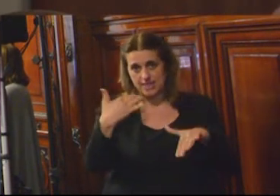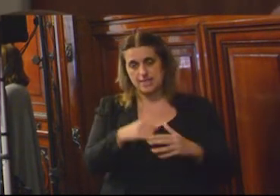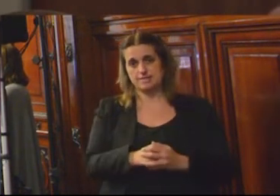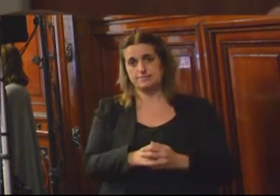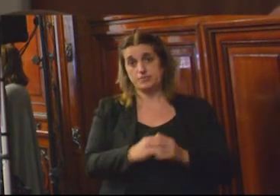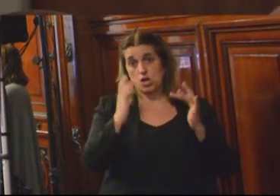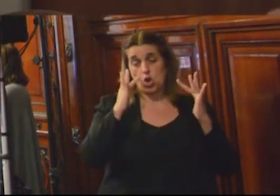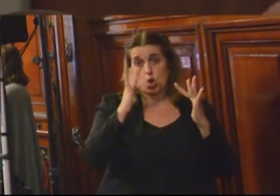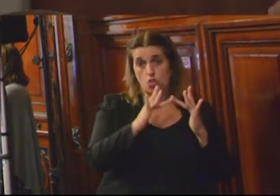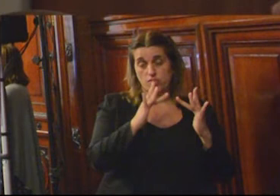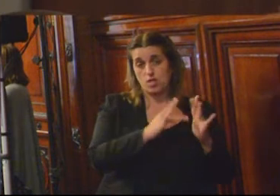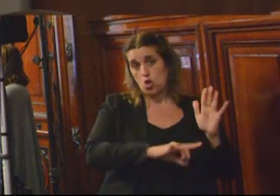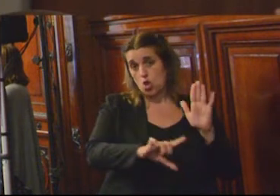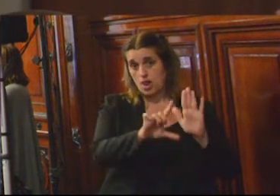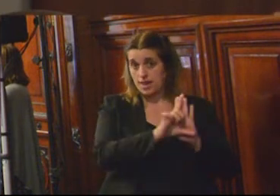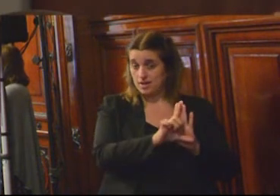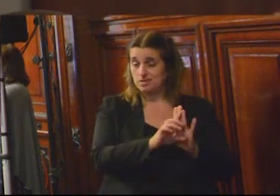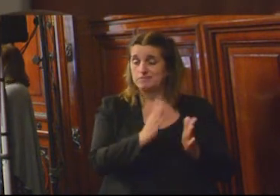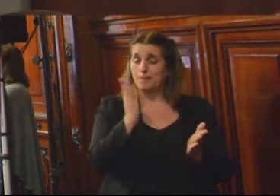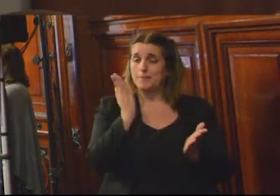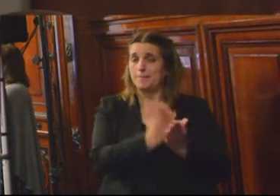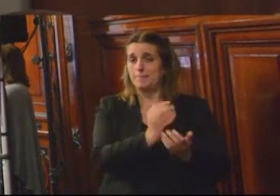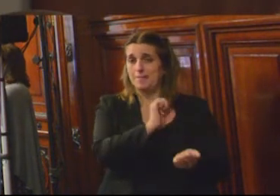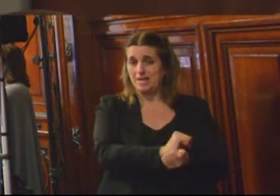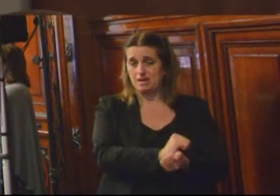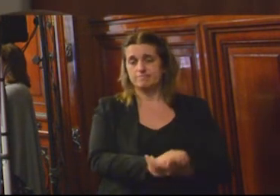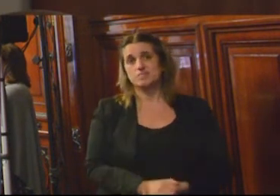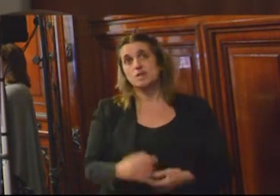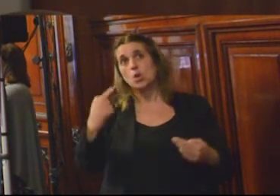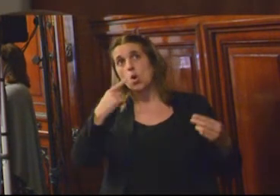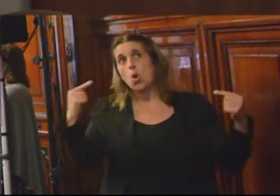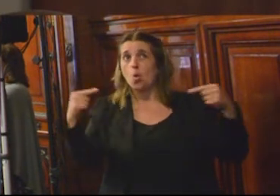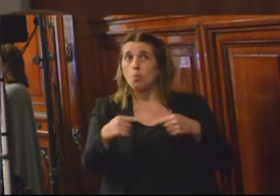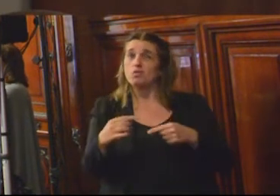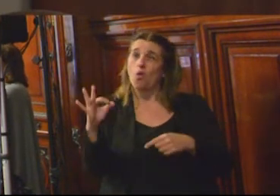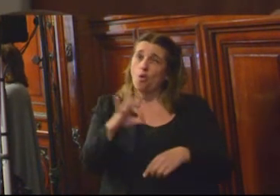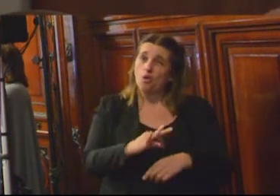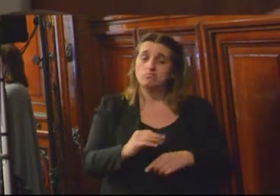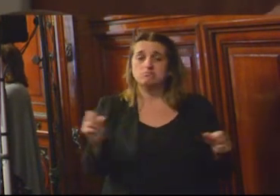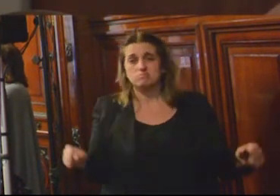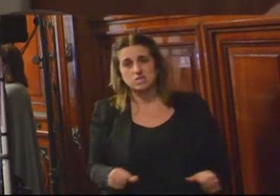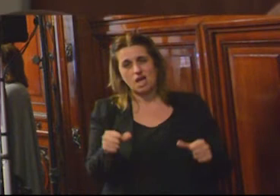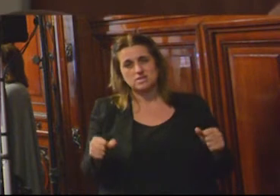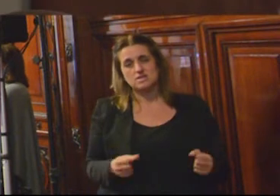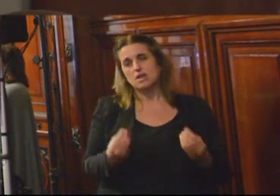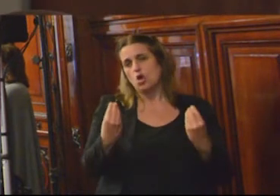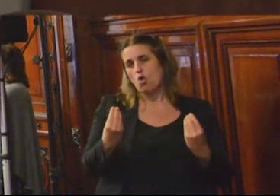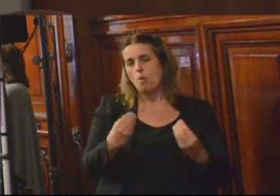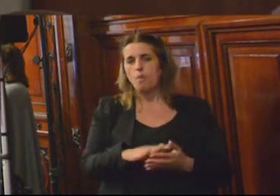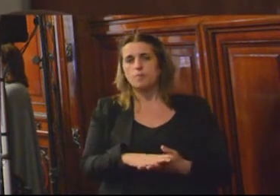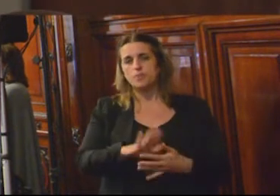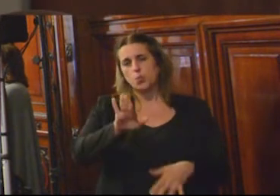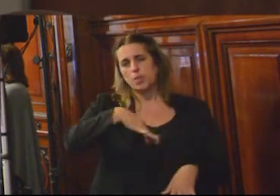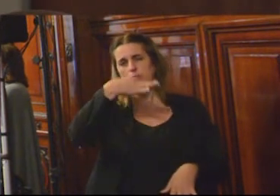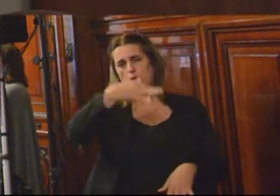contacto con la ley penal y lo que esto significa o se utiliza como el discurso